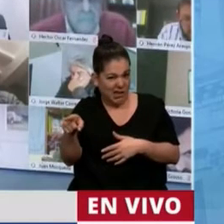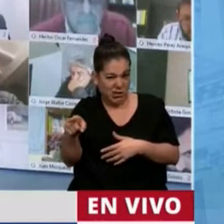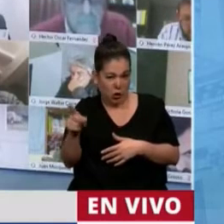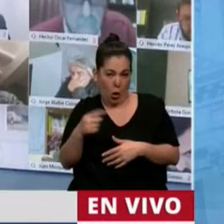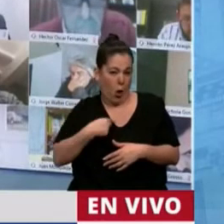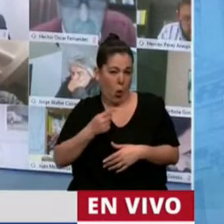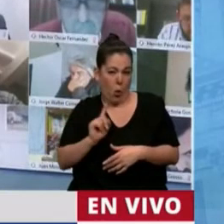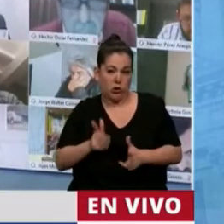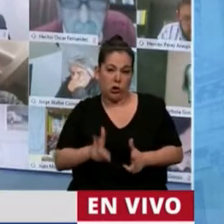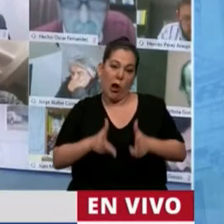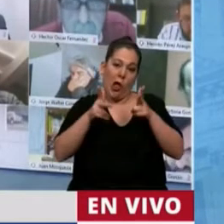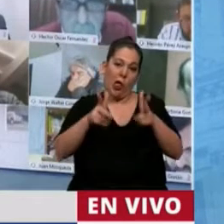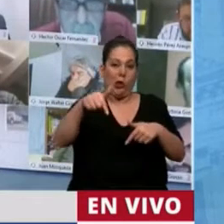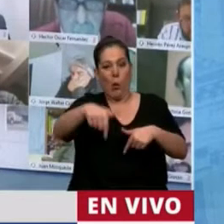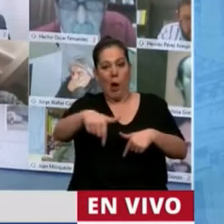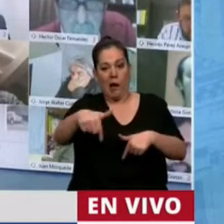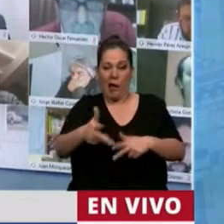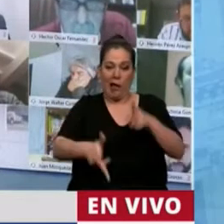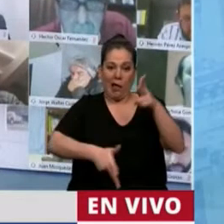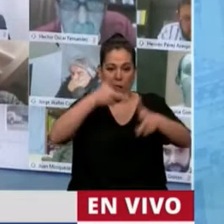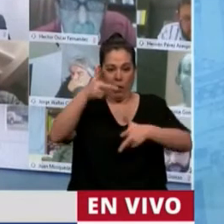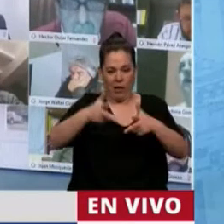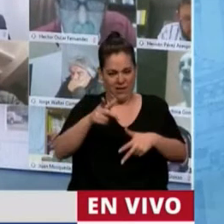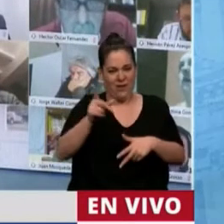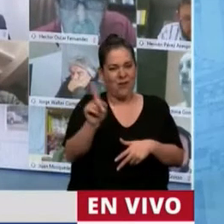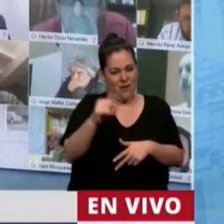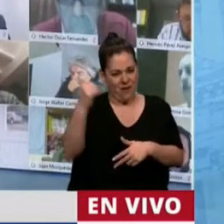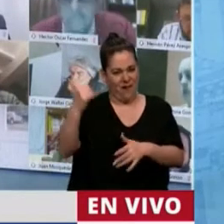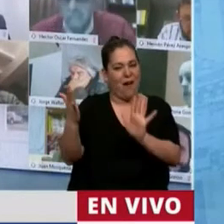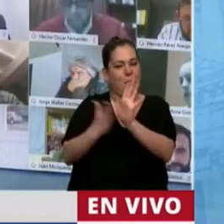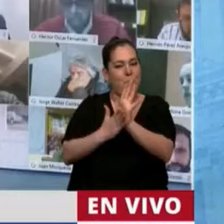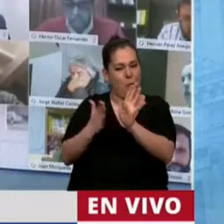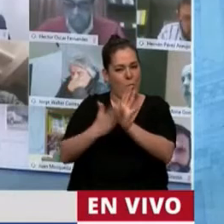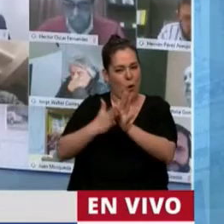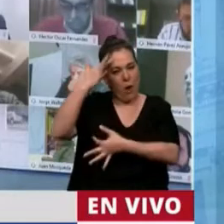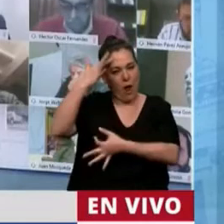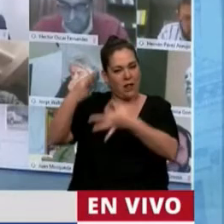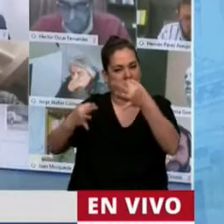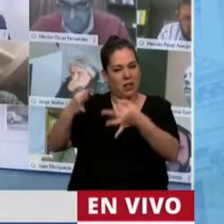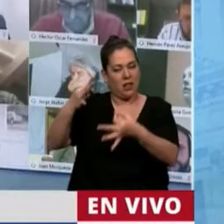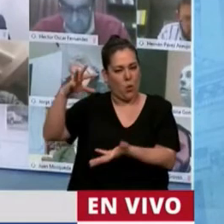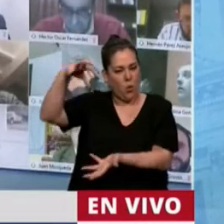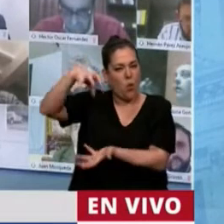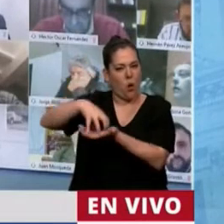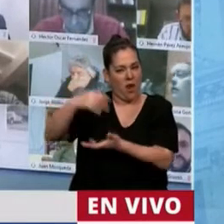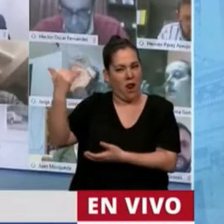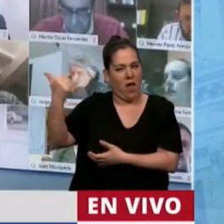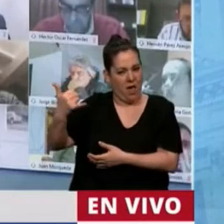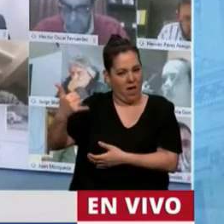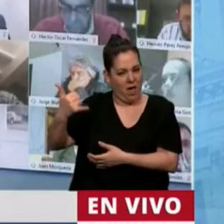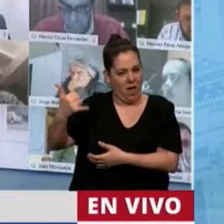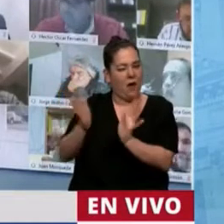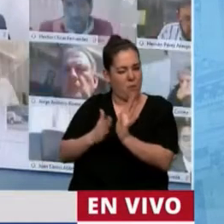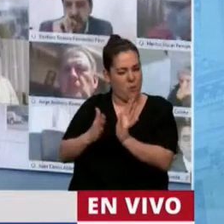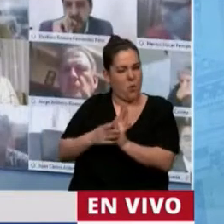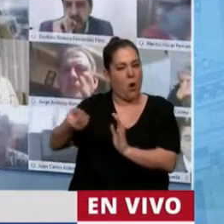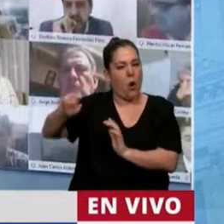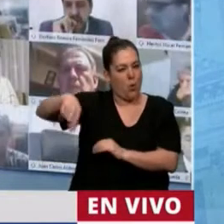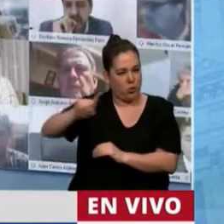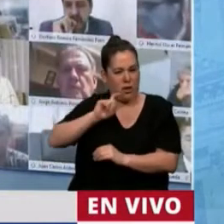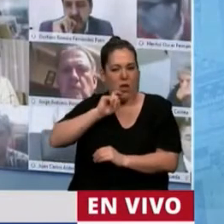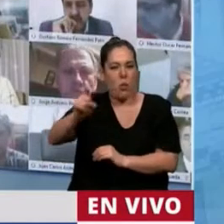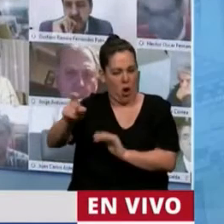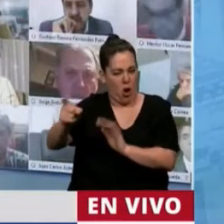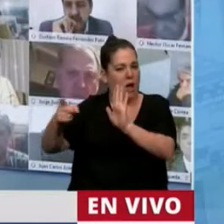algunos protocolos ya establecidos, porque en el recinto teóricamente no caben más de 40,